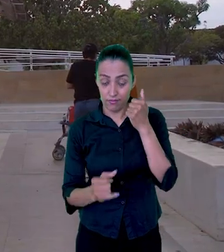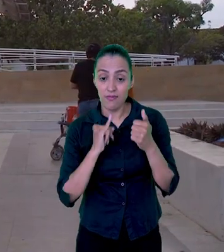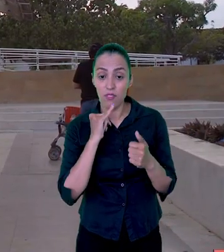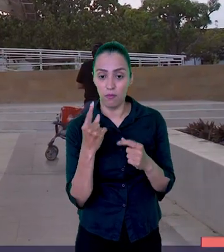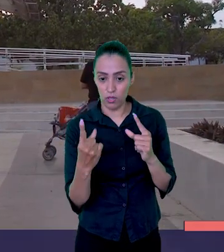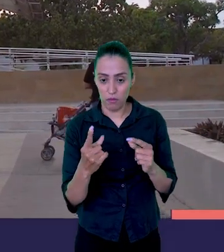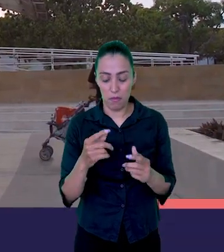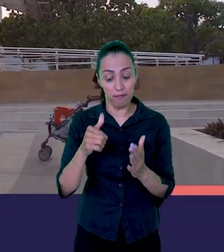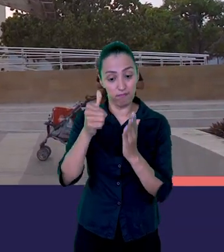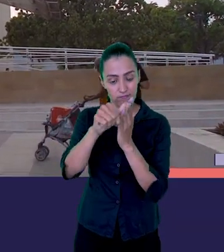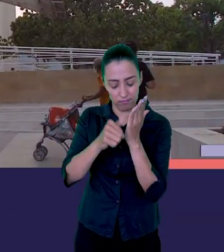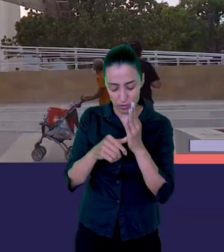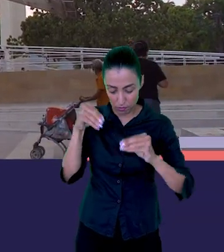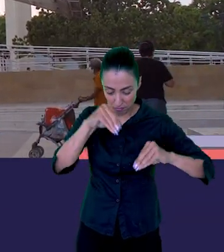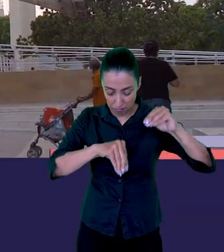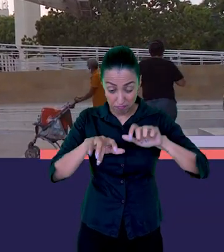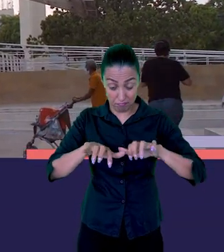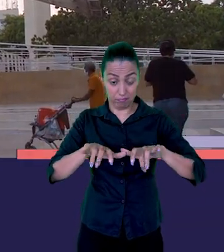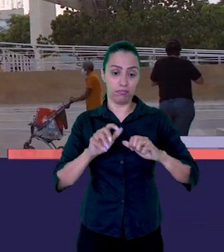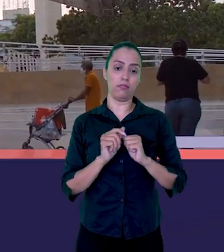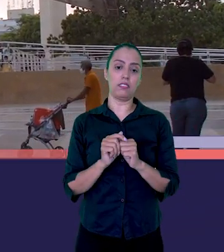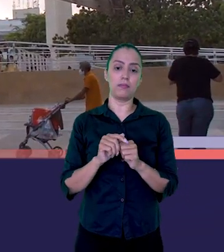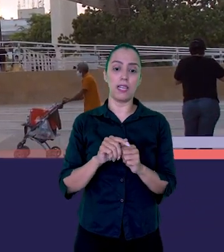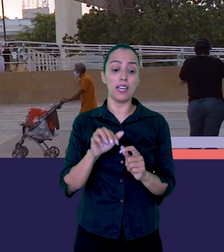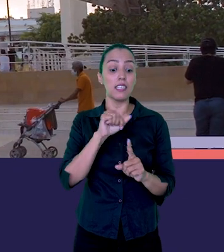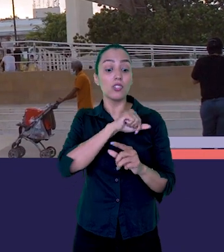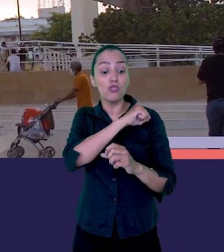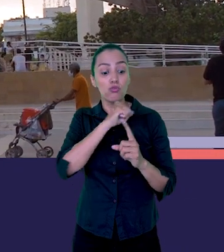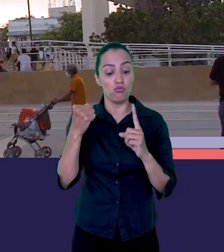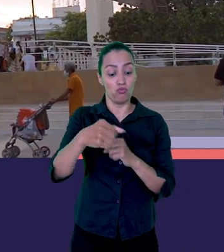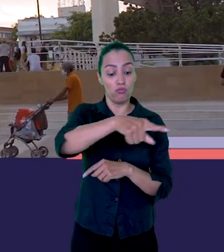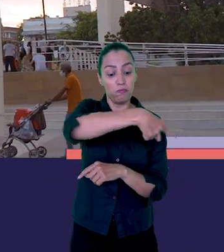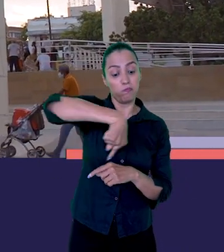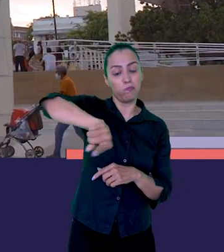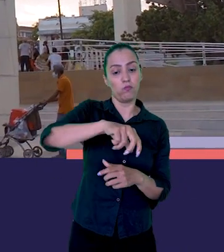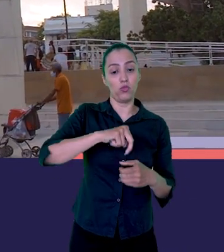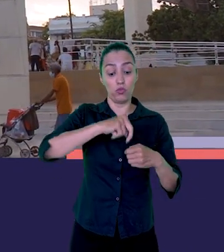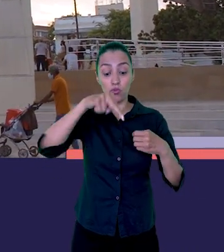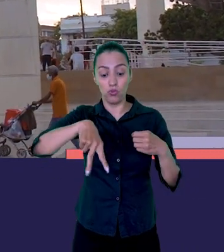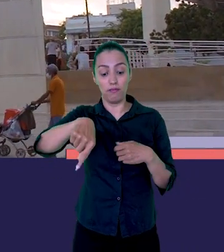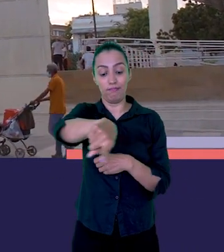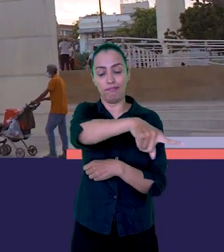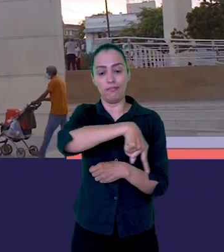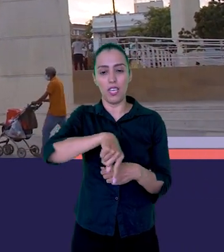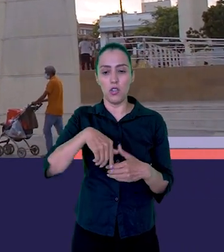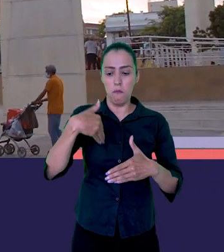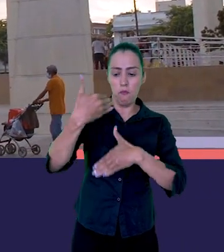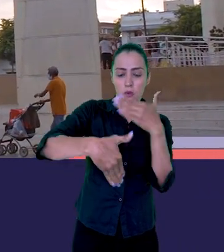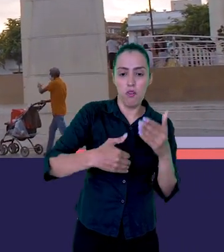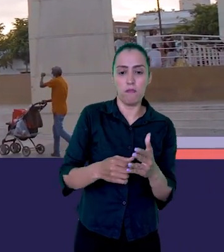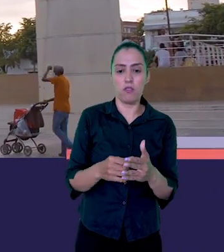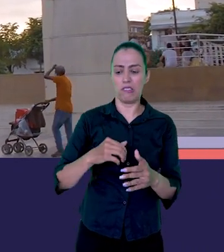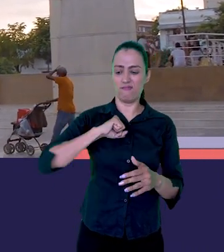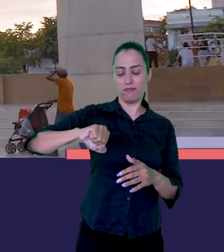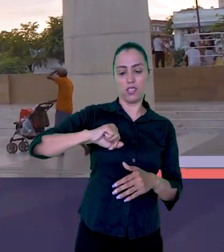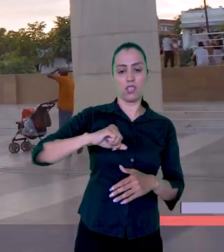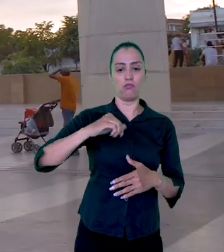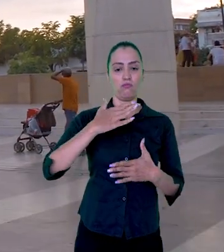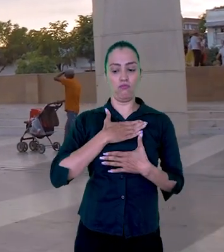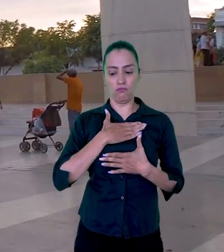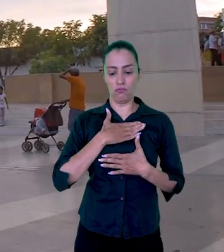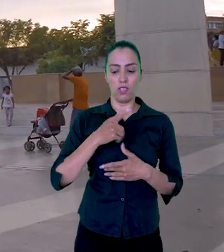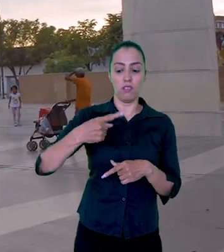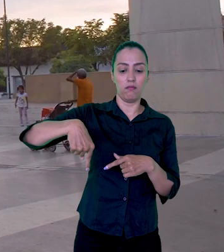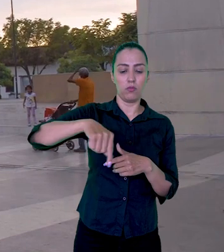Asimismo, la formación ciudadana se ha fomentado en los fundamentos de ética, universidad y sociedad, derechos humanos y equidad y